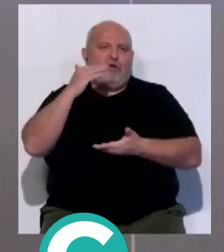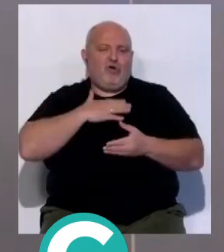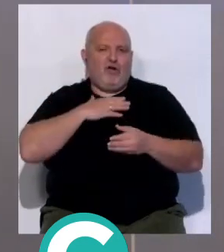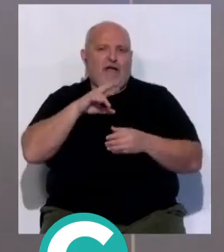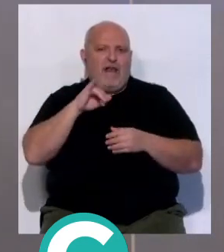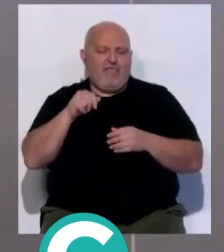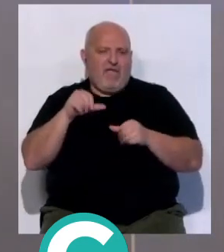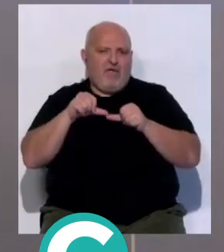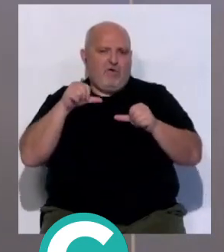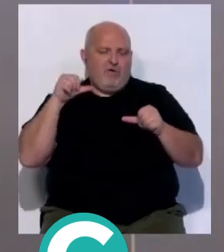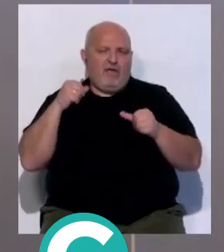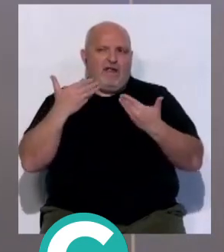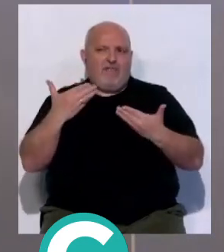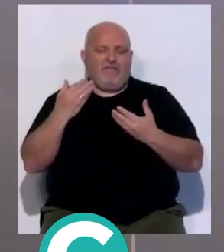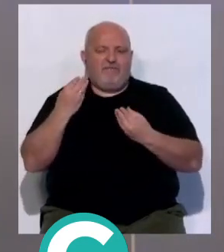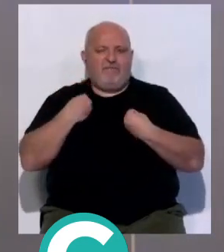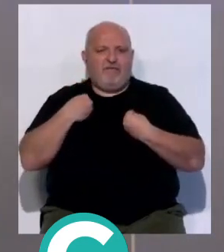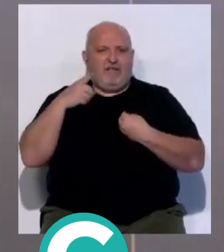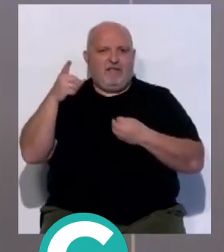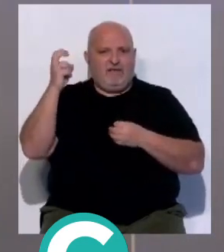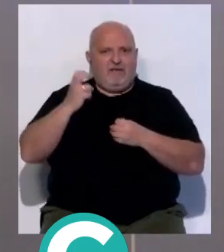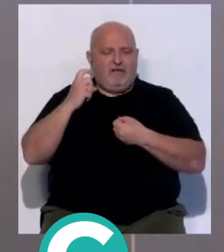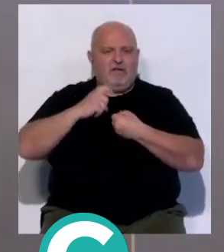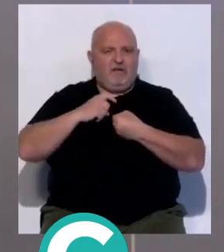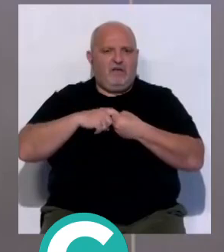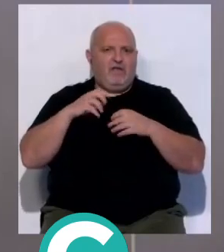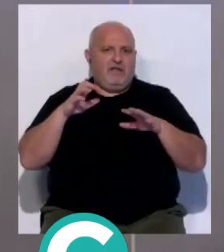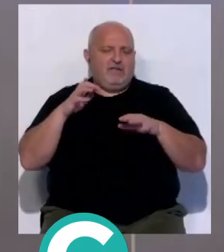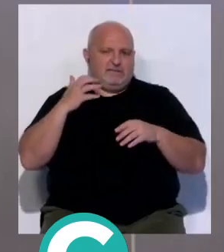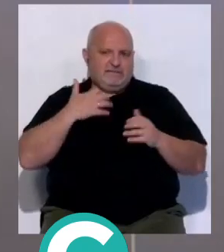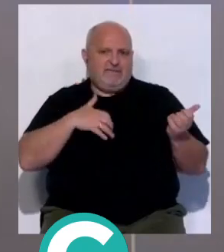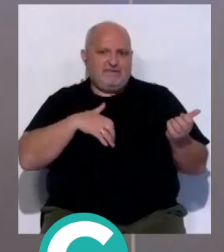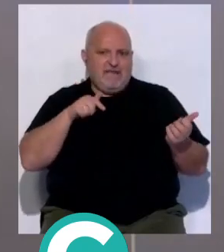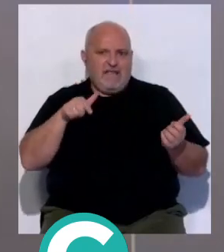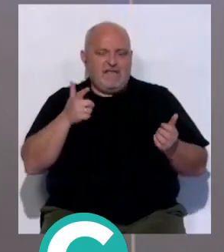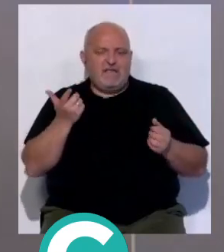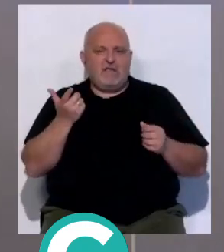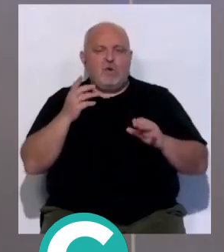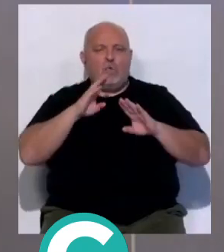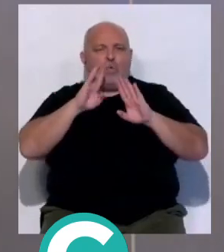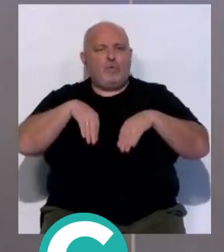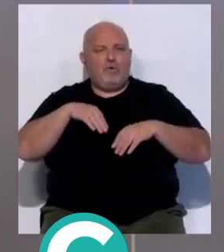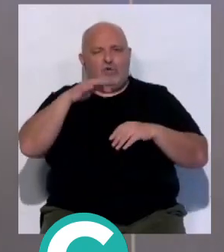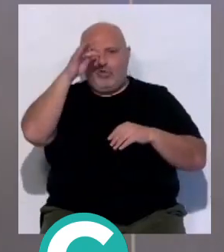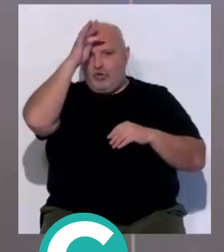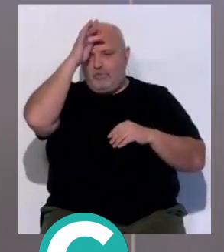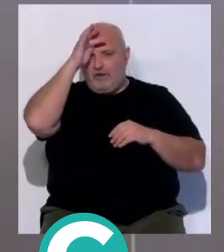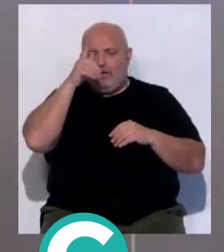el trofeo vivía muchos de los aficionados de Sevilla que venían aquí y por eso se jugaba el último domingo antes